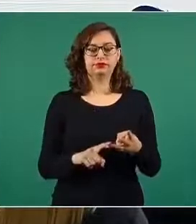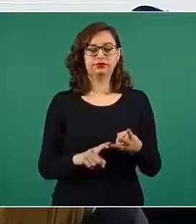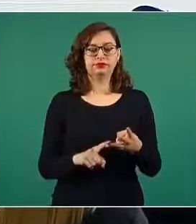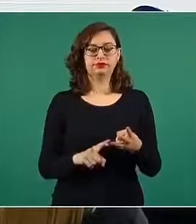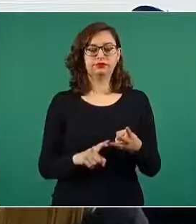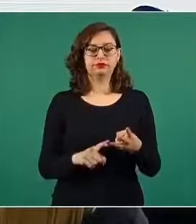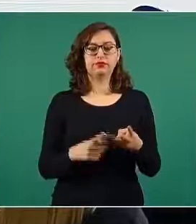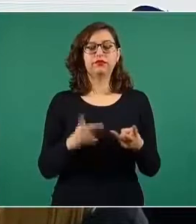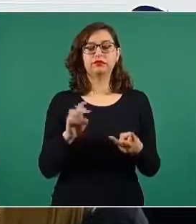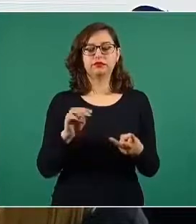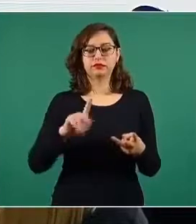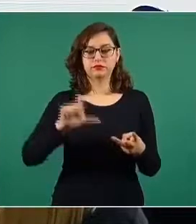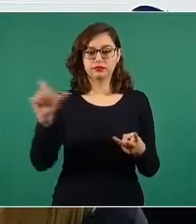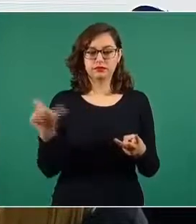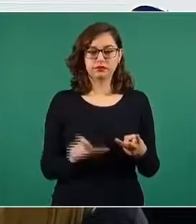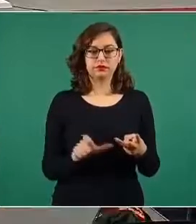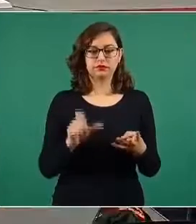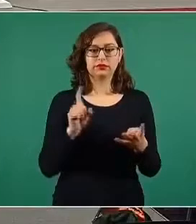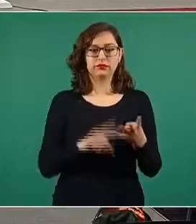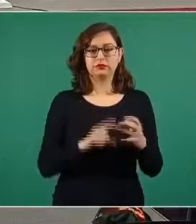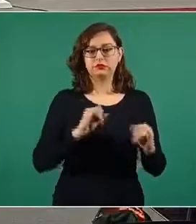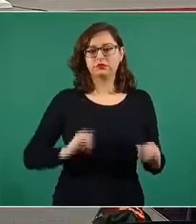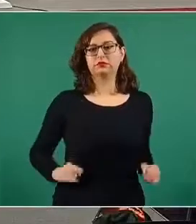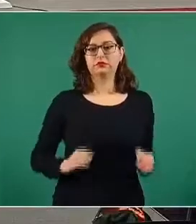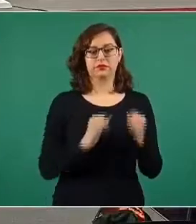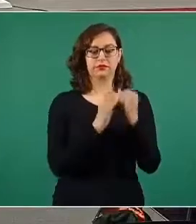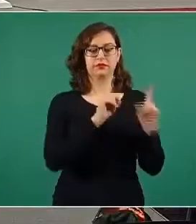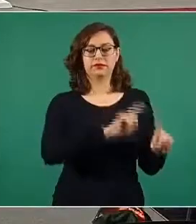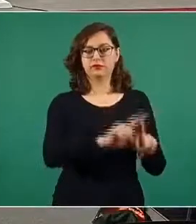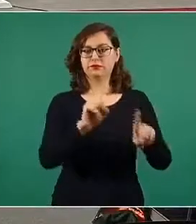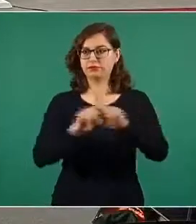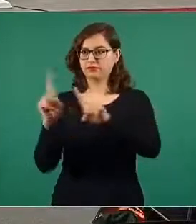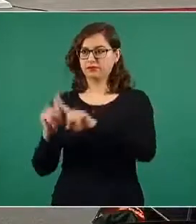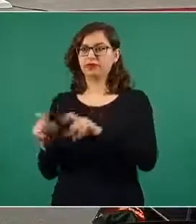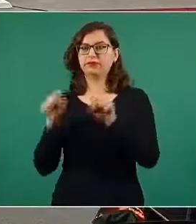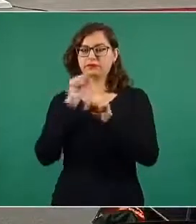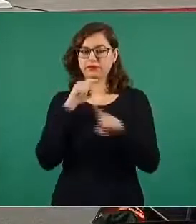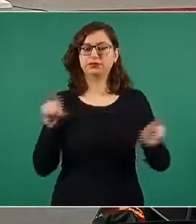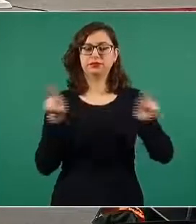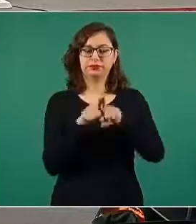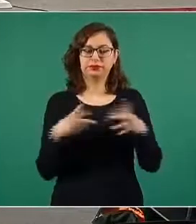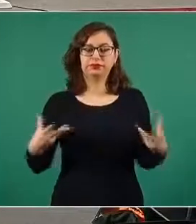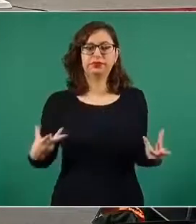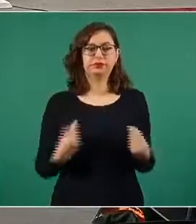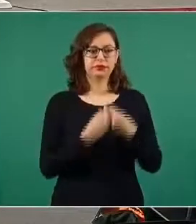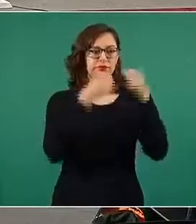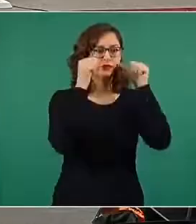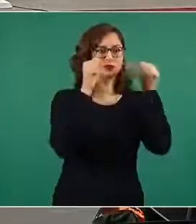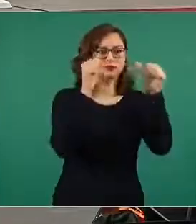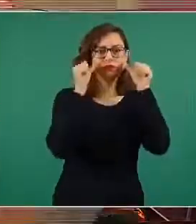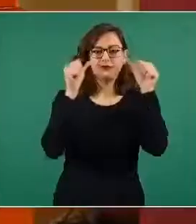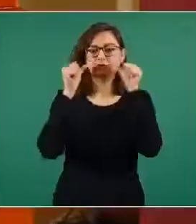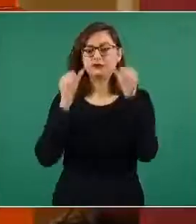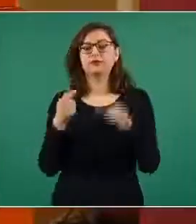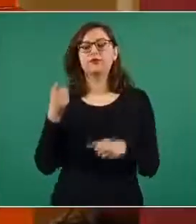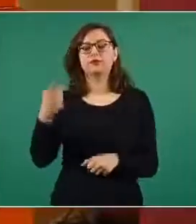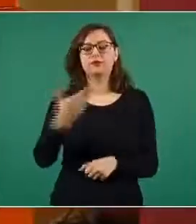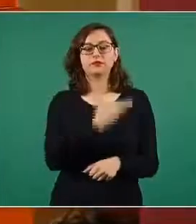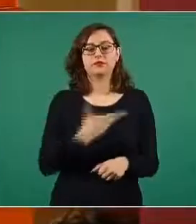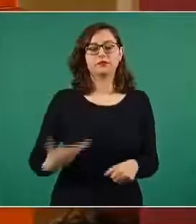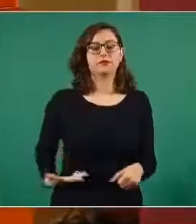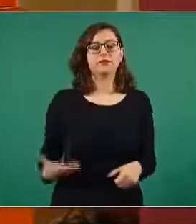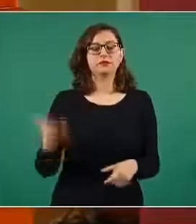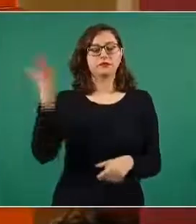con Petróleos Mexicanos y con otras dependencias que precisamente el señor presidente encabeza las